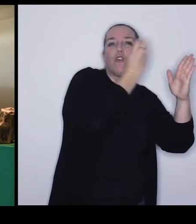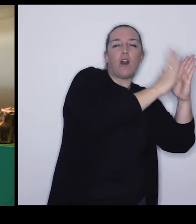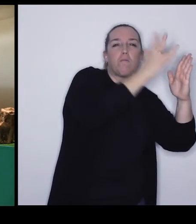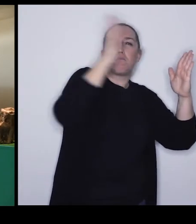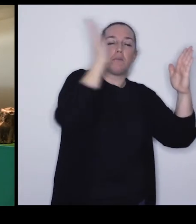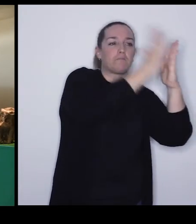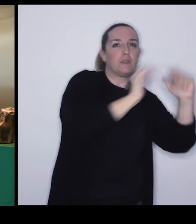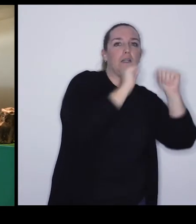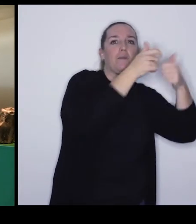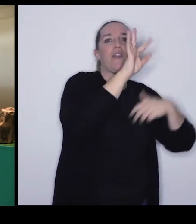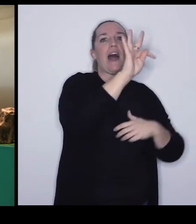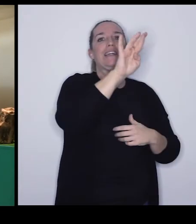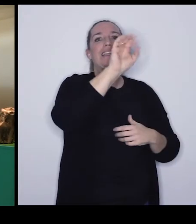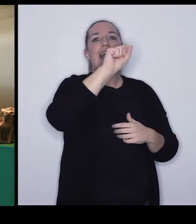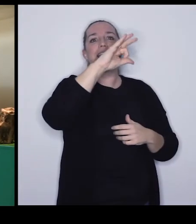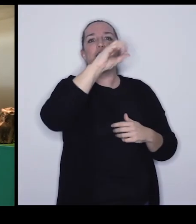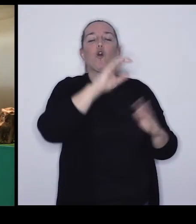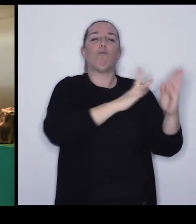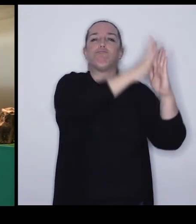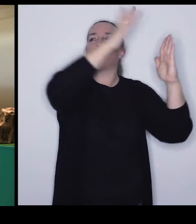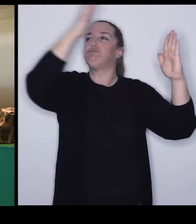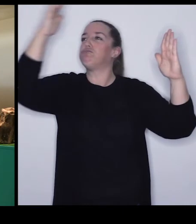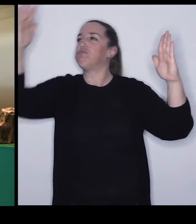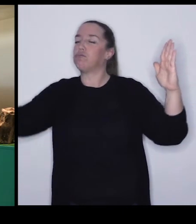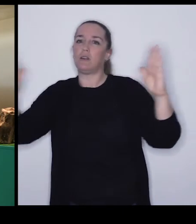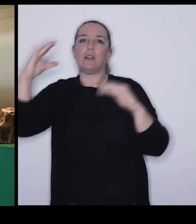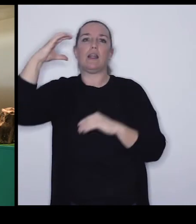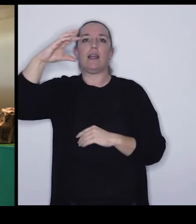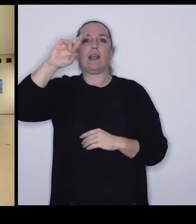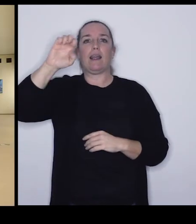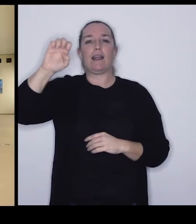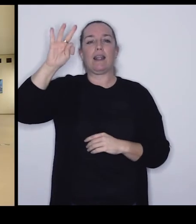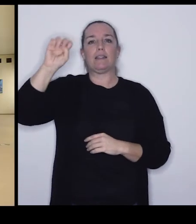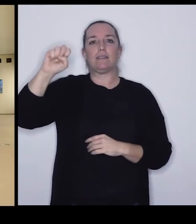desde el Triásico... los periodos más modernos como el Cretácico.